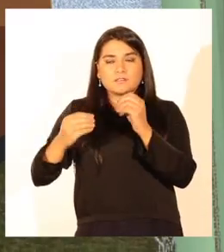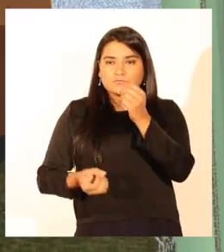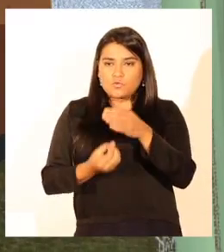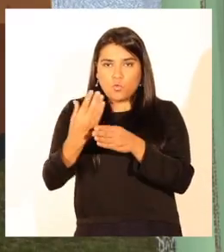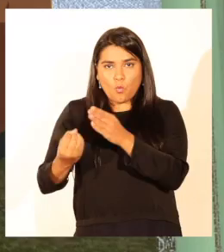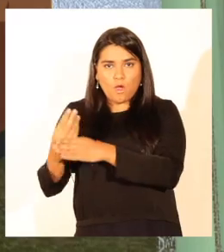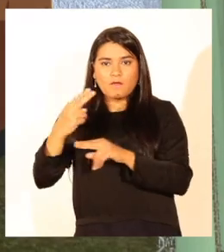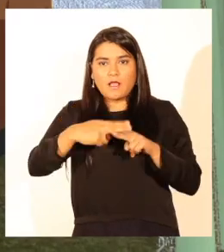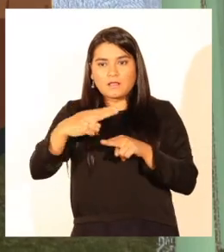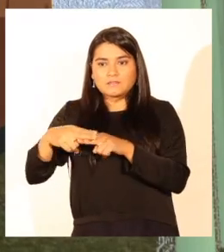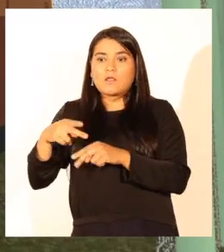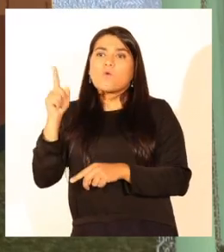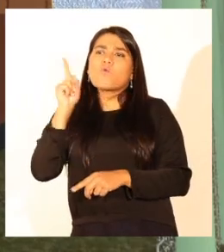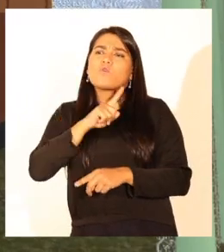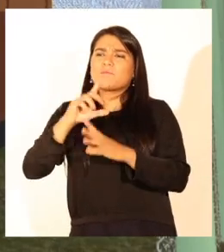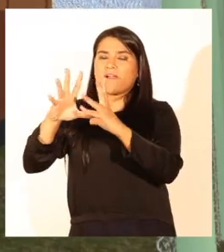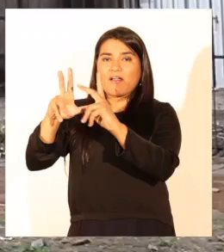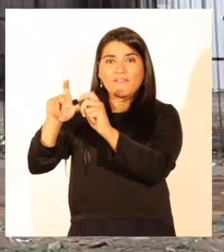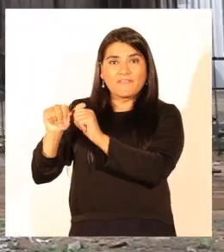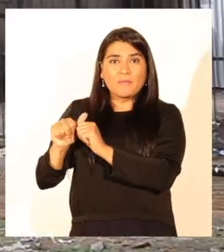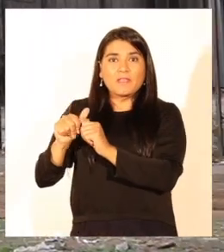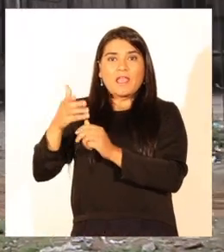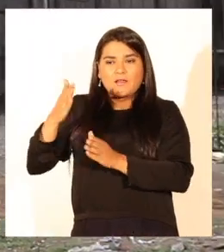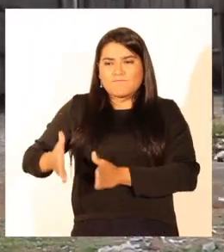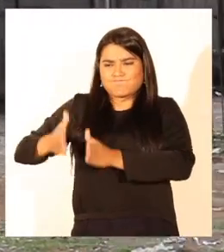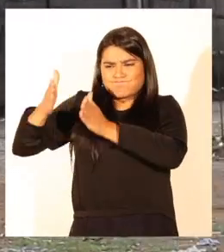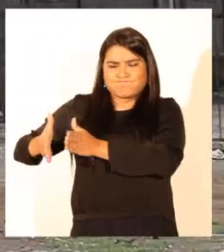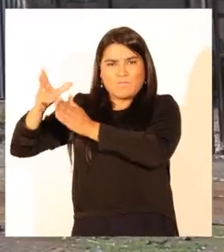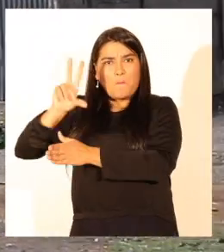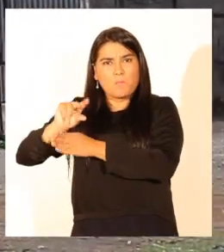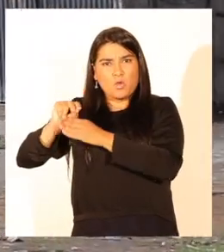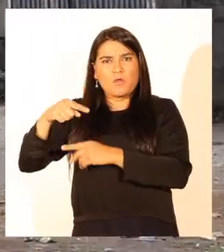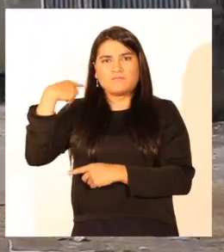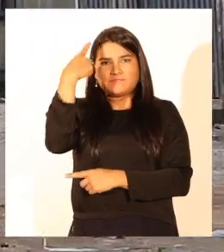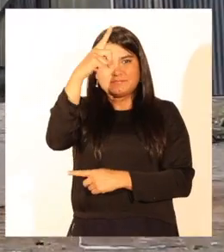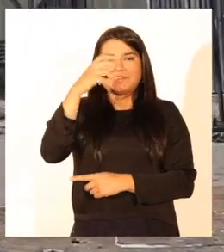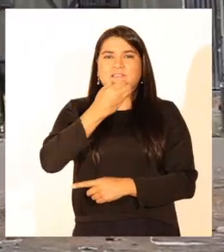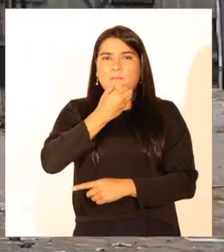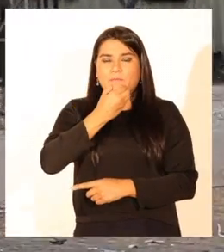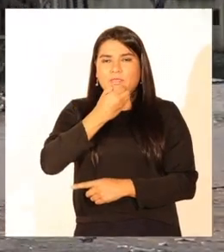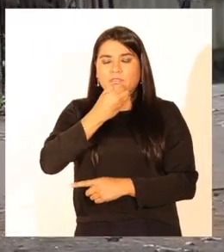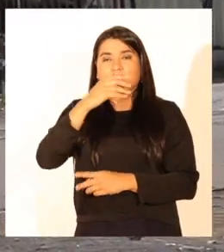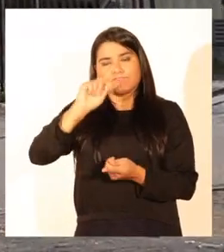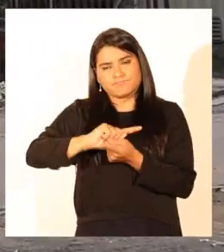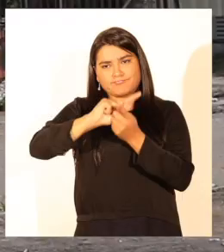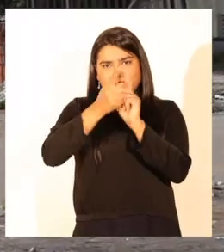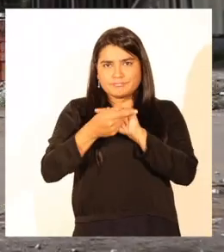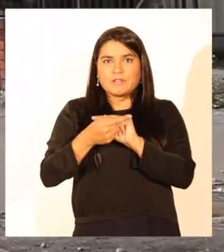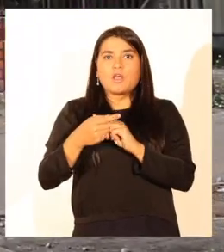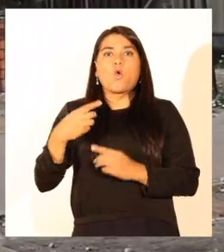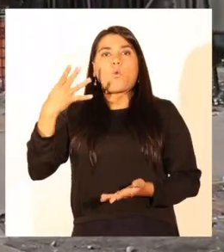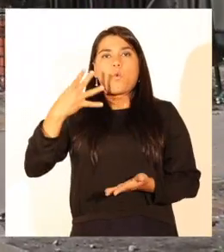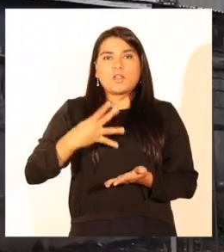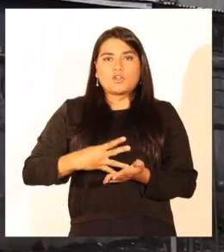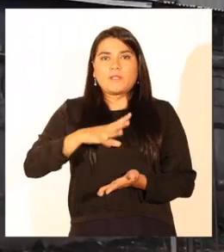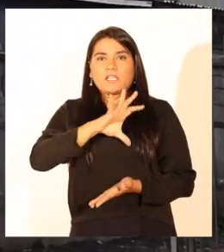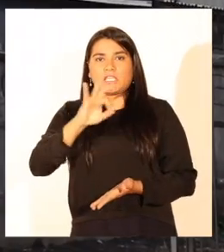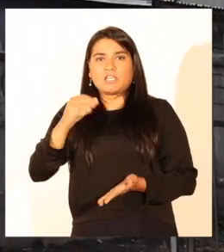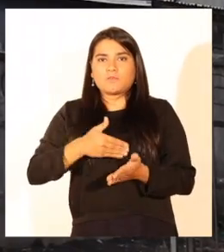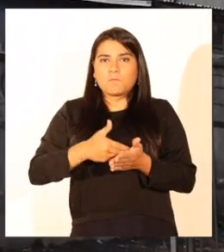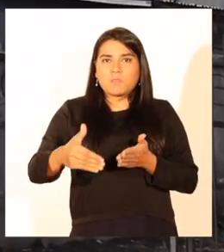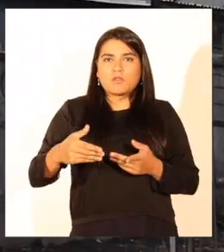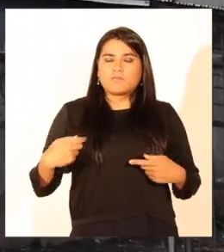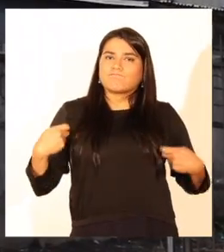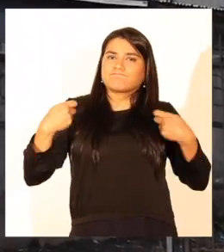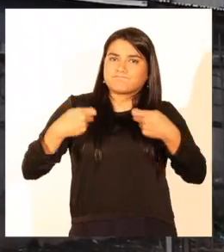relocalizar a las últimas familias de los bloques metálicos de Michaigüe, con una inversión de 4.500 millones